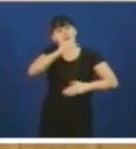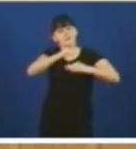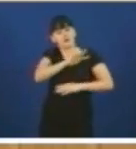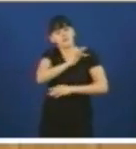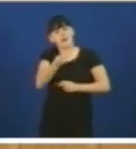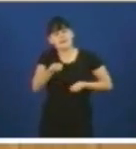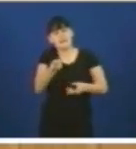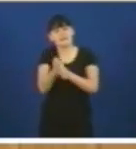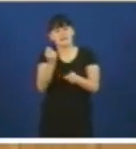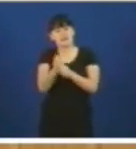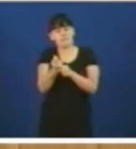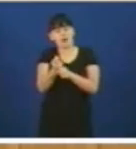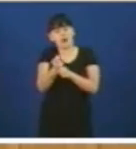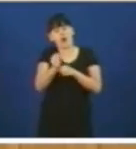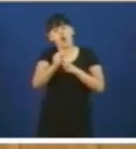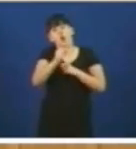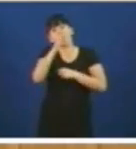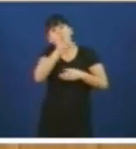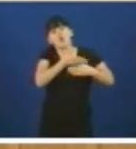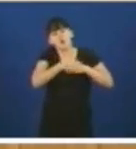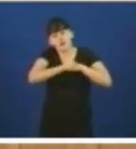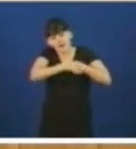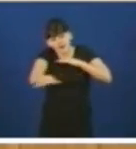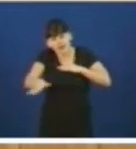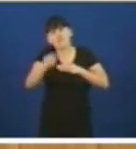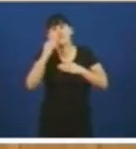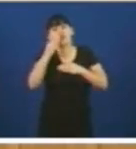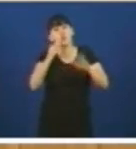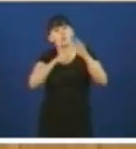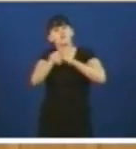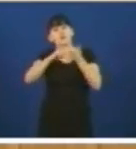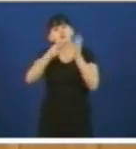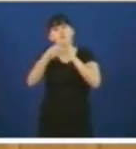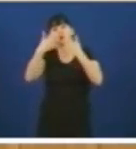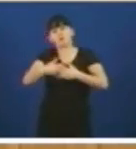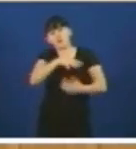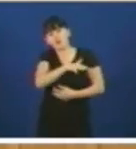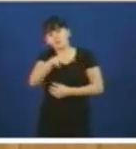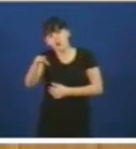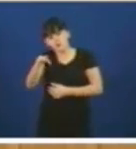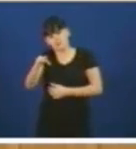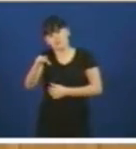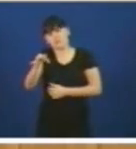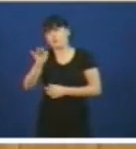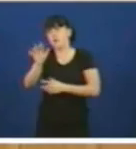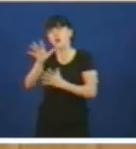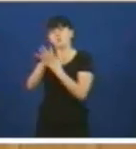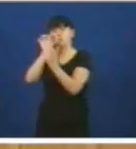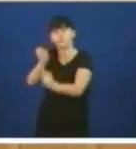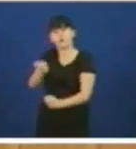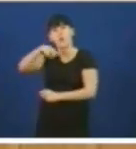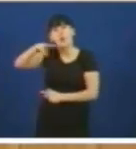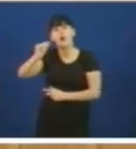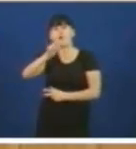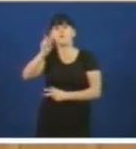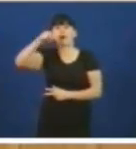hostaleiros da ría de ferrol desenvolvemento do plan industrial e facer política comercial en Navantia para cadar máis contratos e voste de